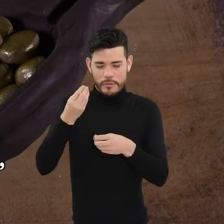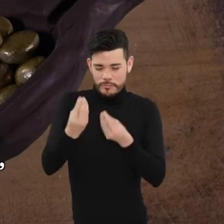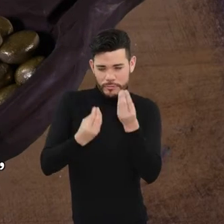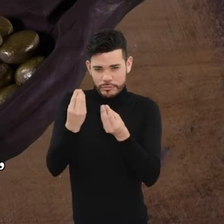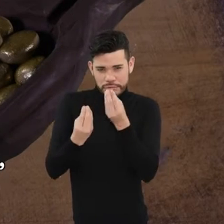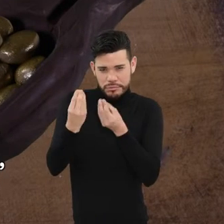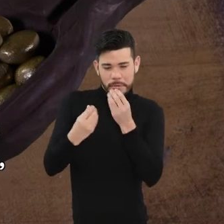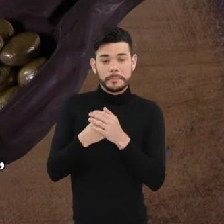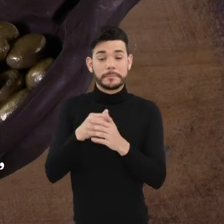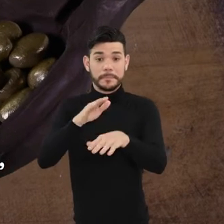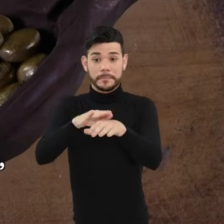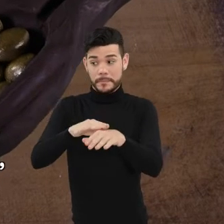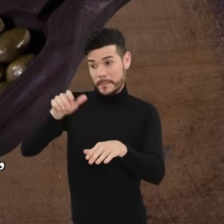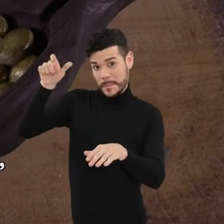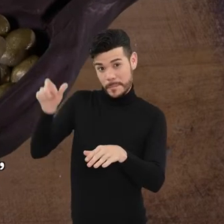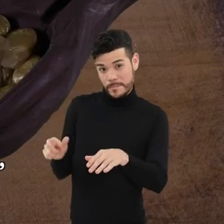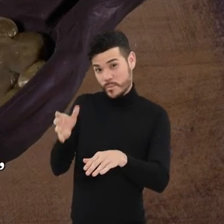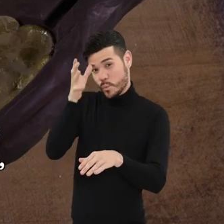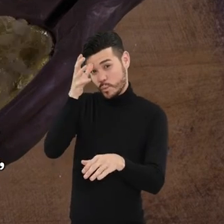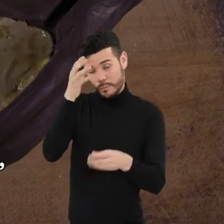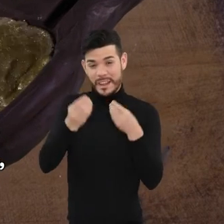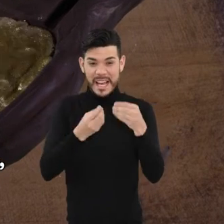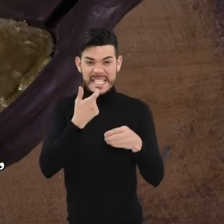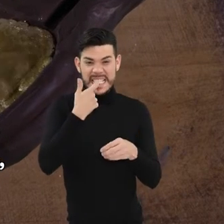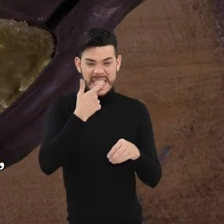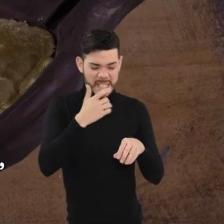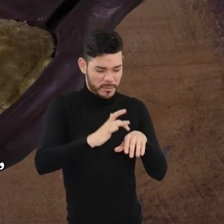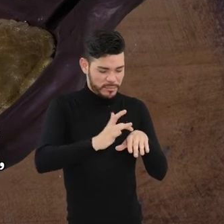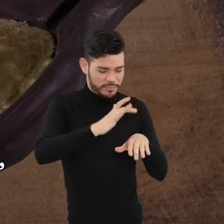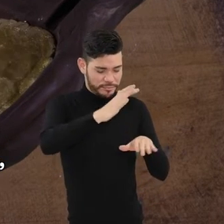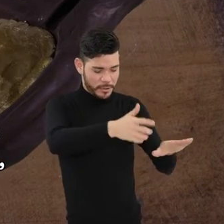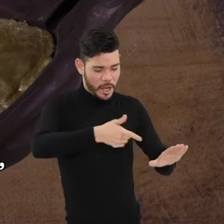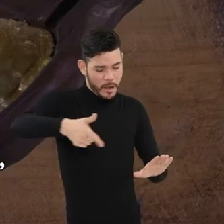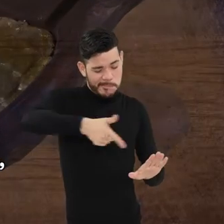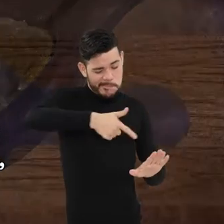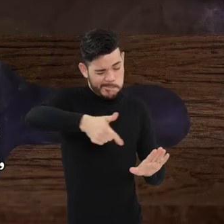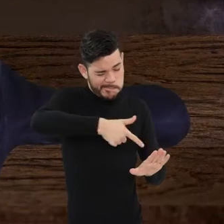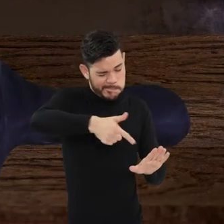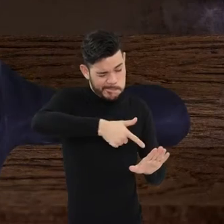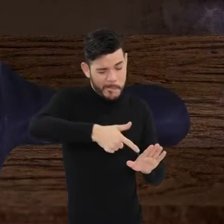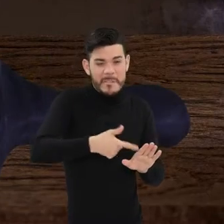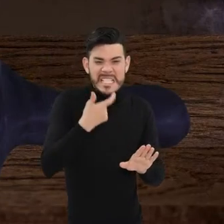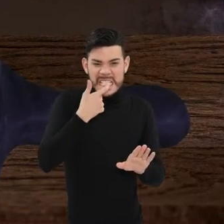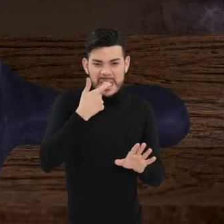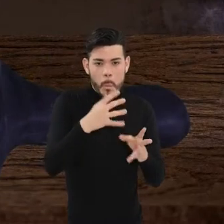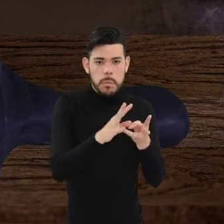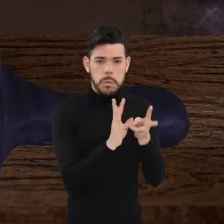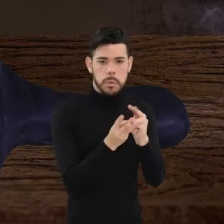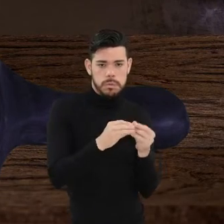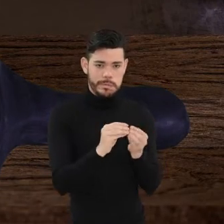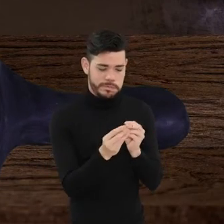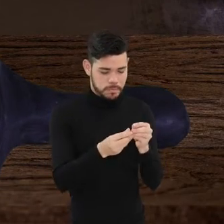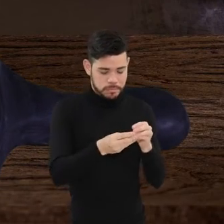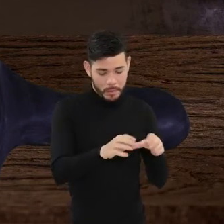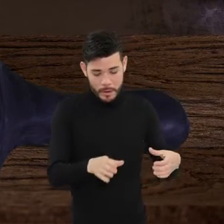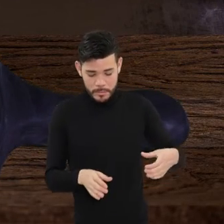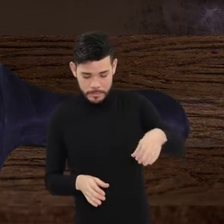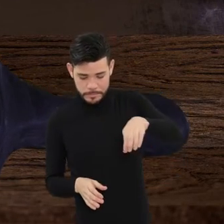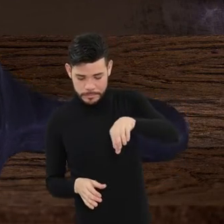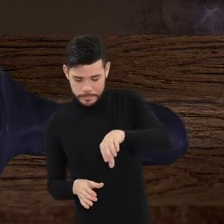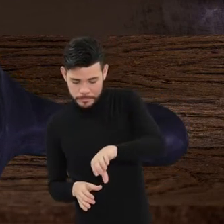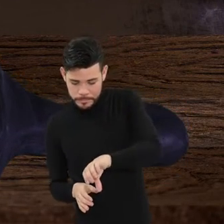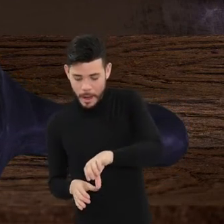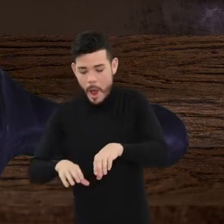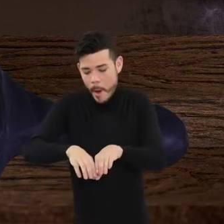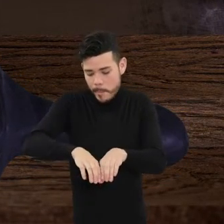El orfebre funde los metales preciosos en un crisol con la ayuda de un soplete. Vierte el metal líquido en un molde para obtener un